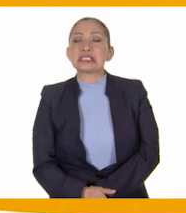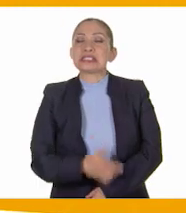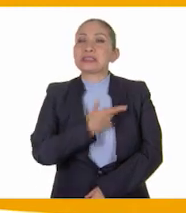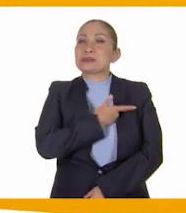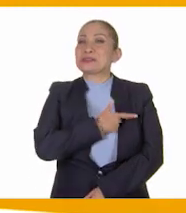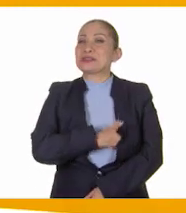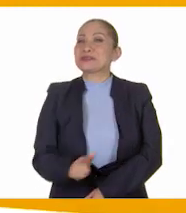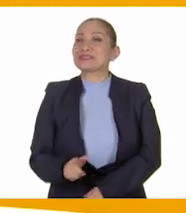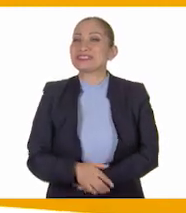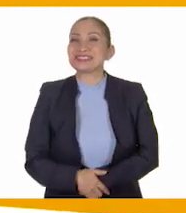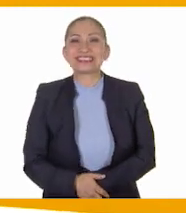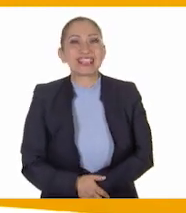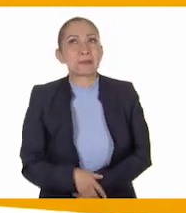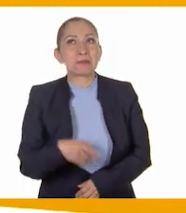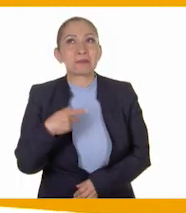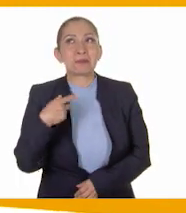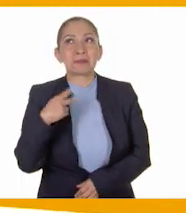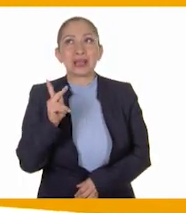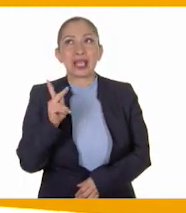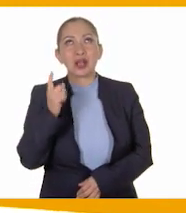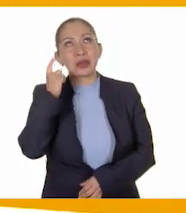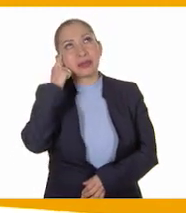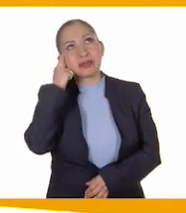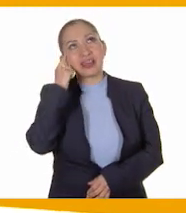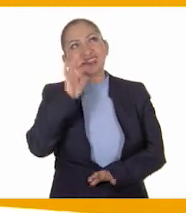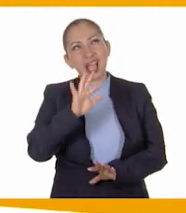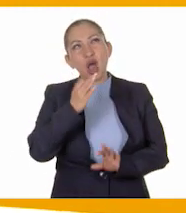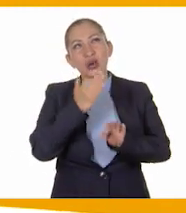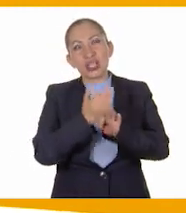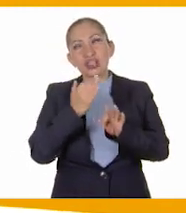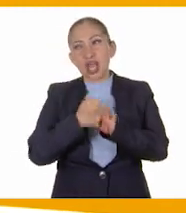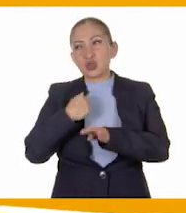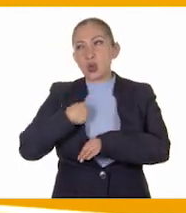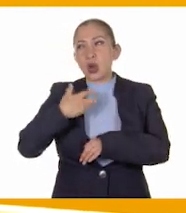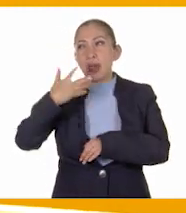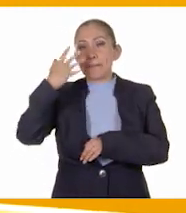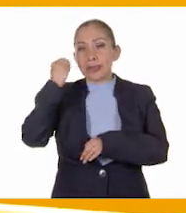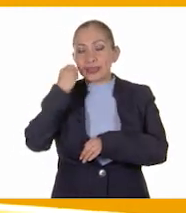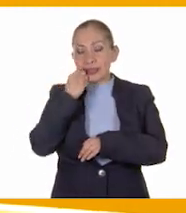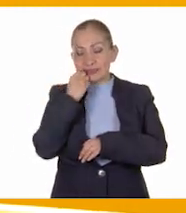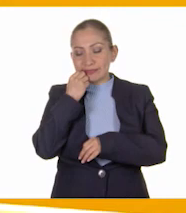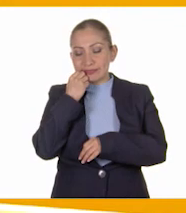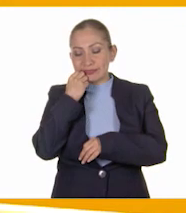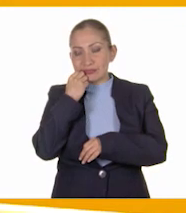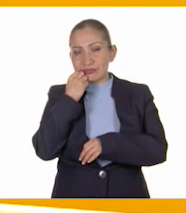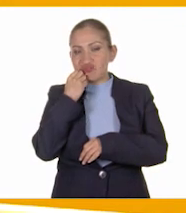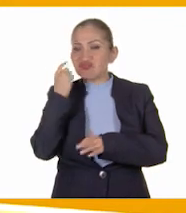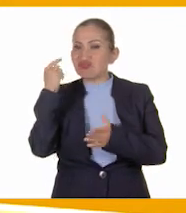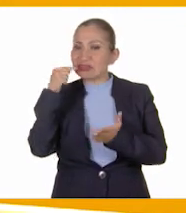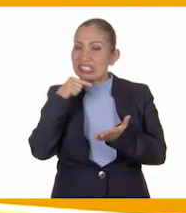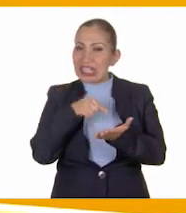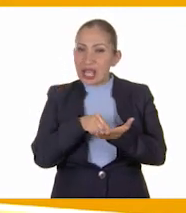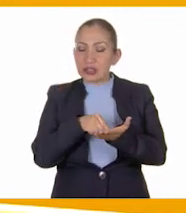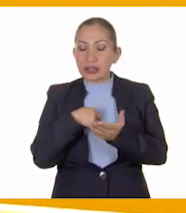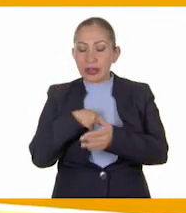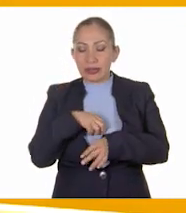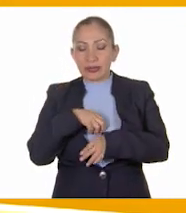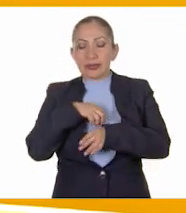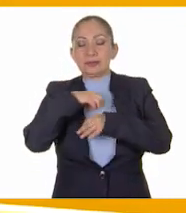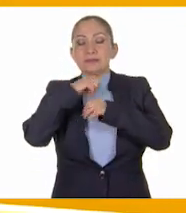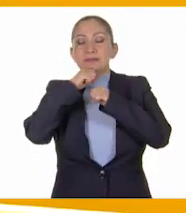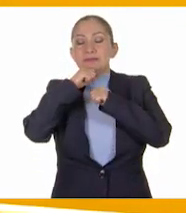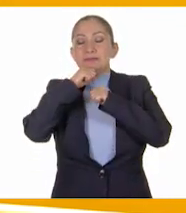gustaría, pero ya con todo esto que estoy aprendiendo, creo que respiraría